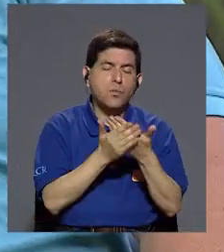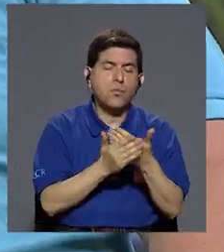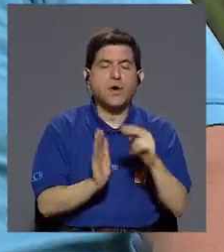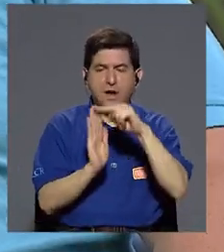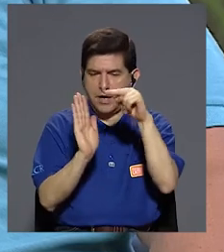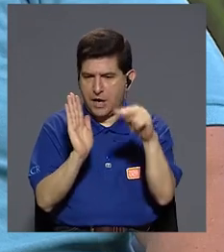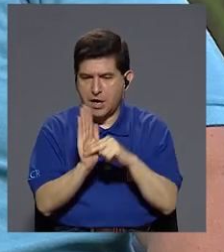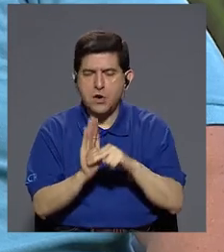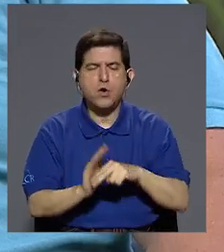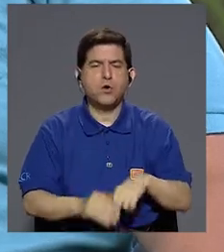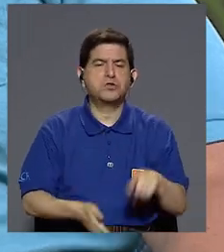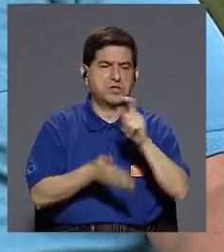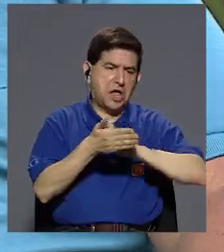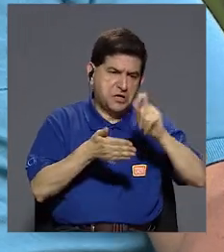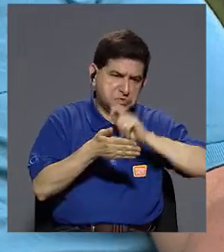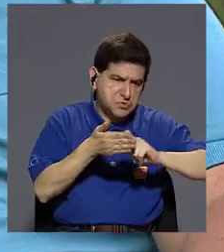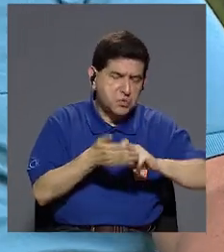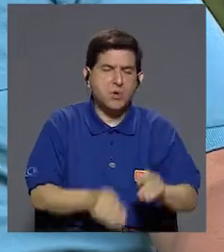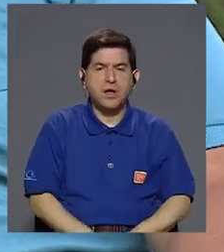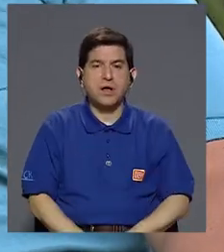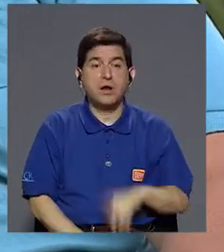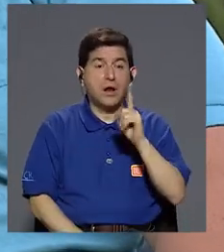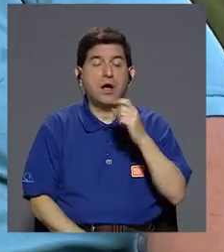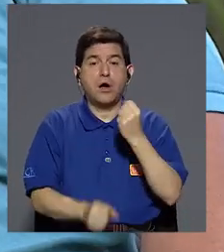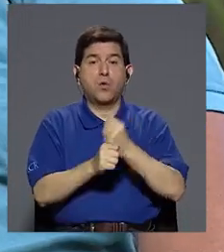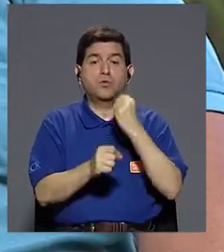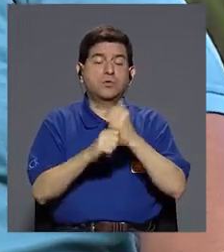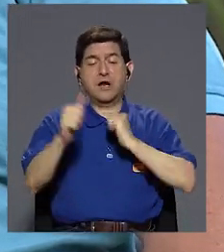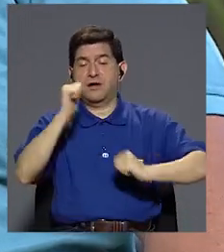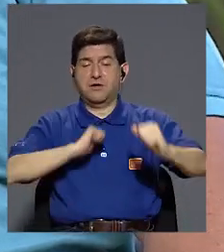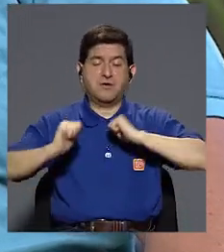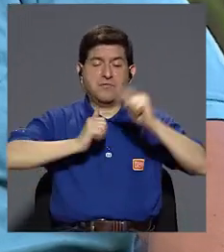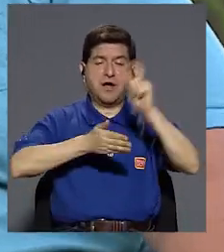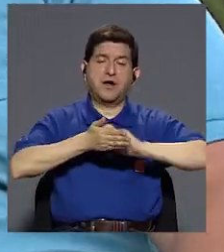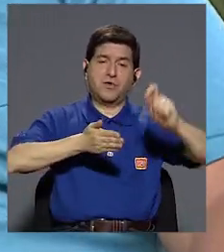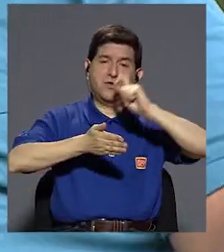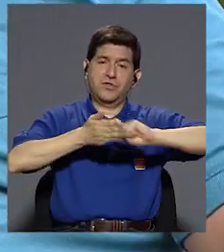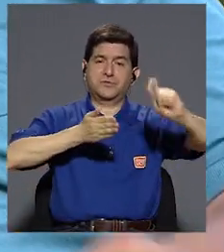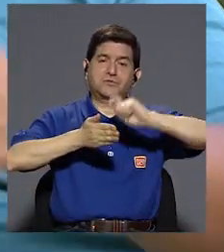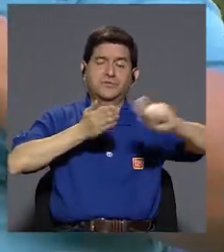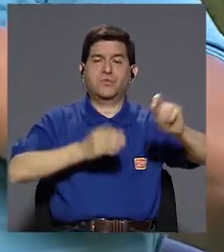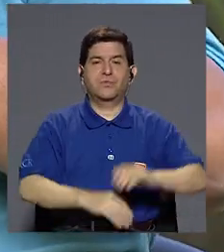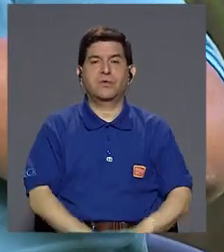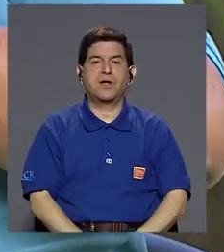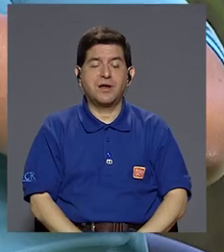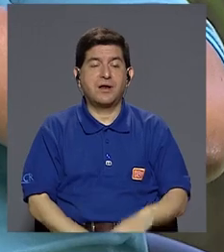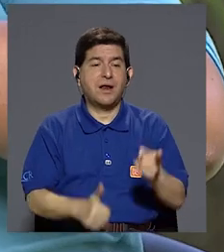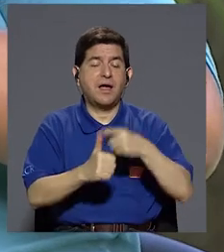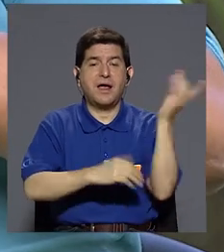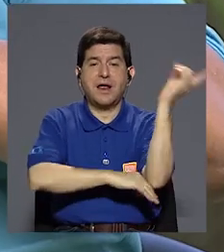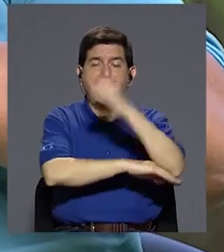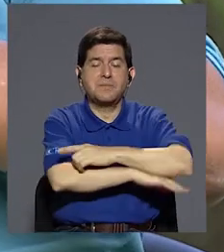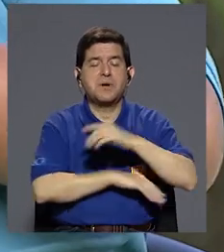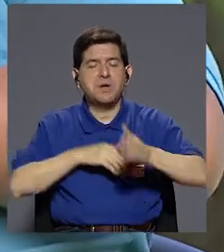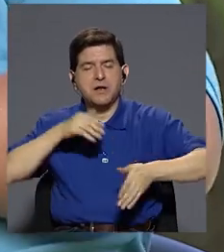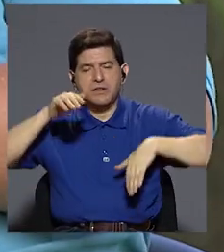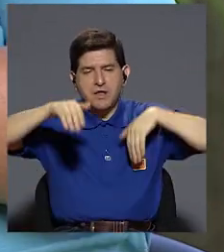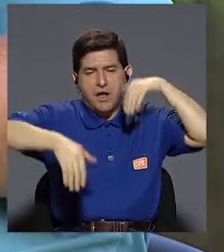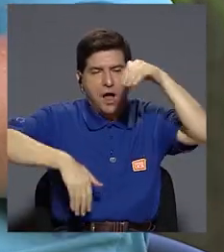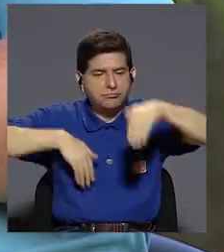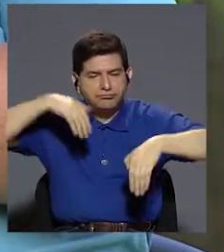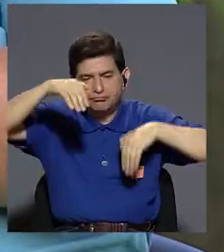nota en la escuela, una obra de teatro en la escuela, el primer día de natación,